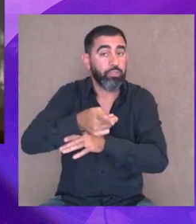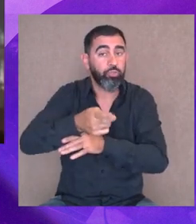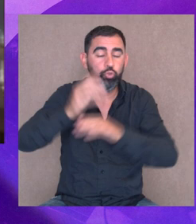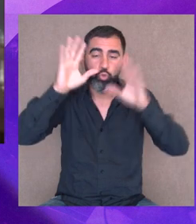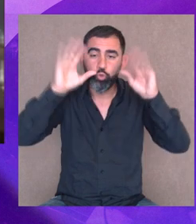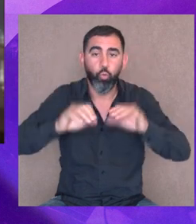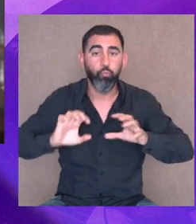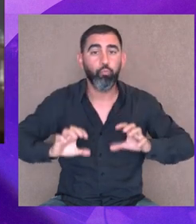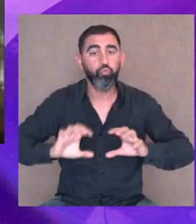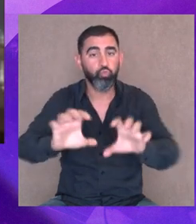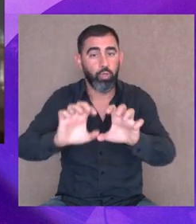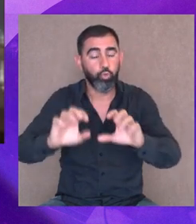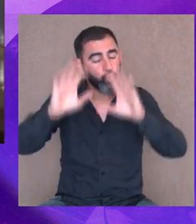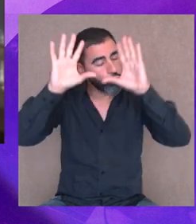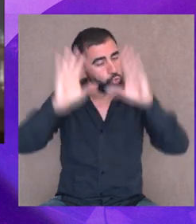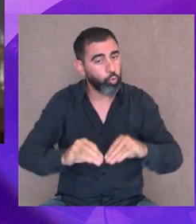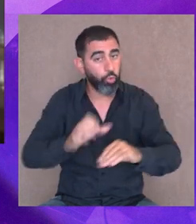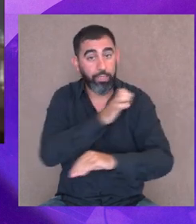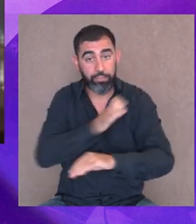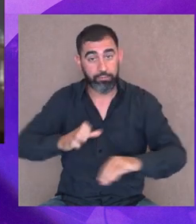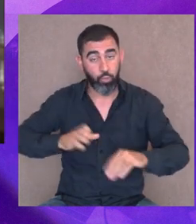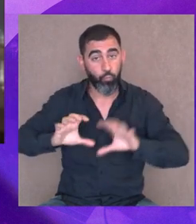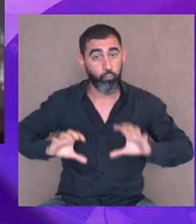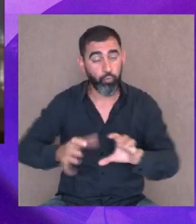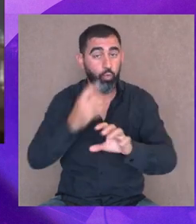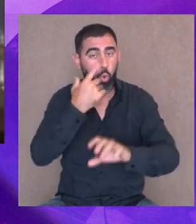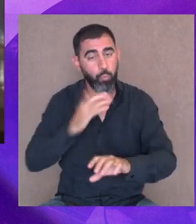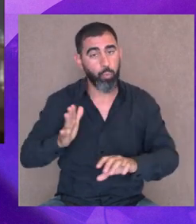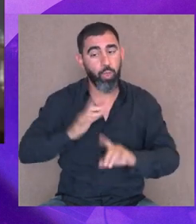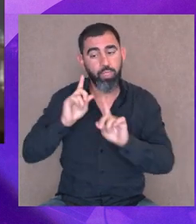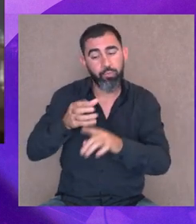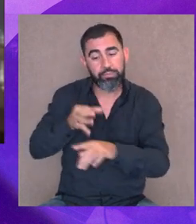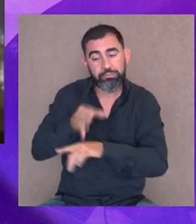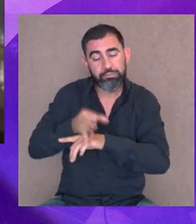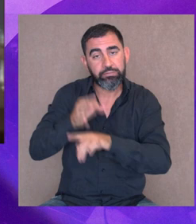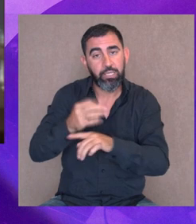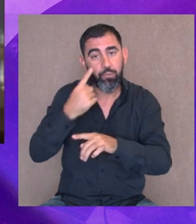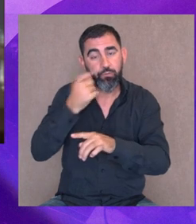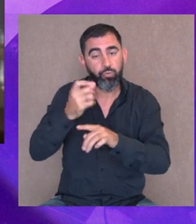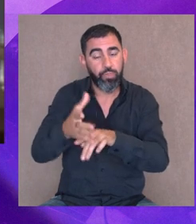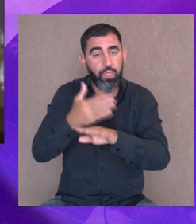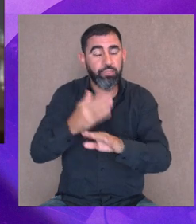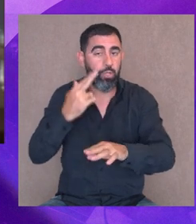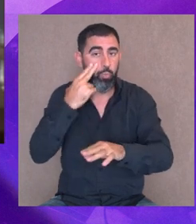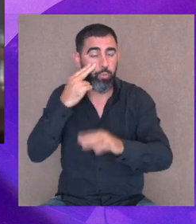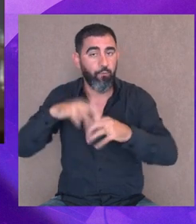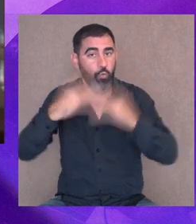que todos los funcionarios y funcionarias del Estado tenían que ser sensibilizados en violencia